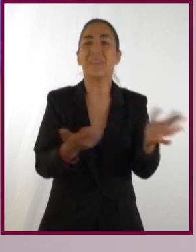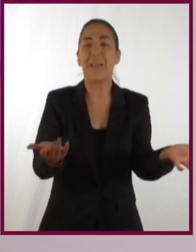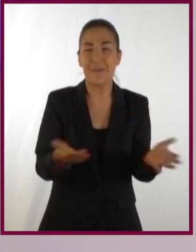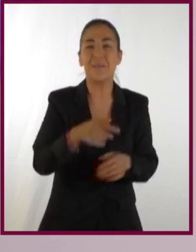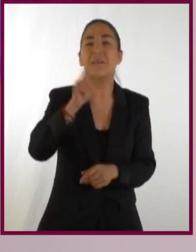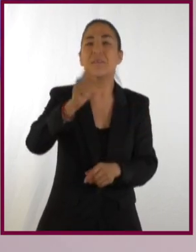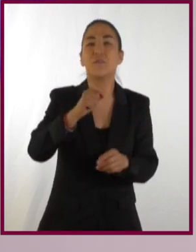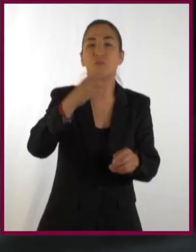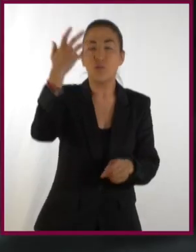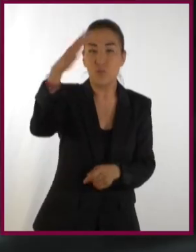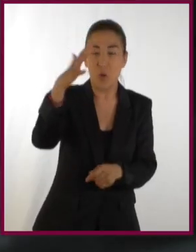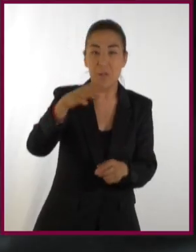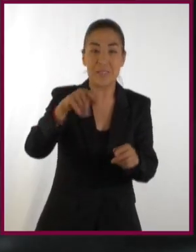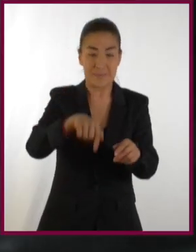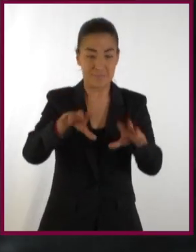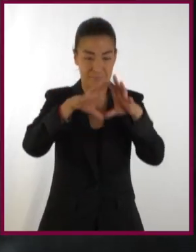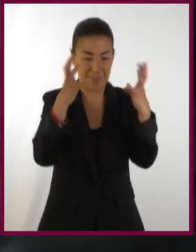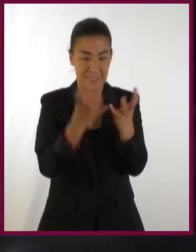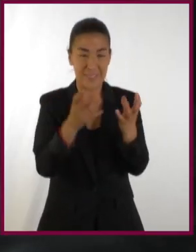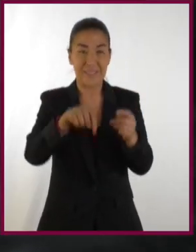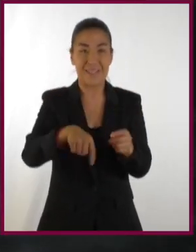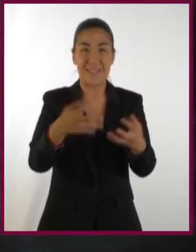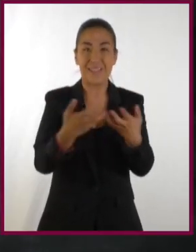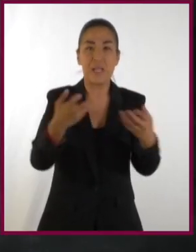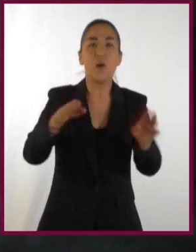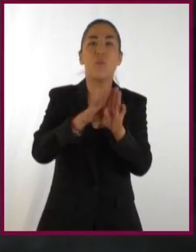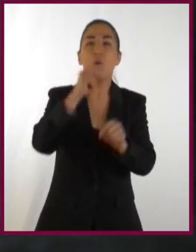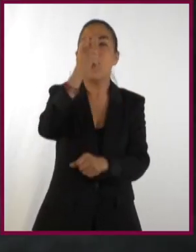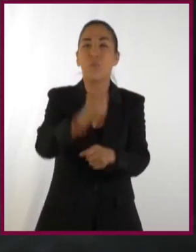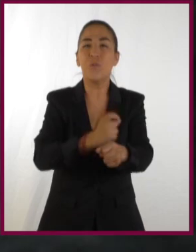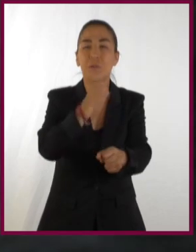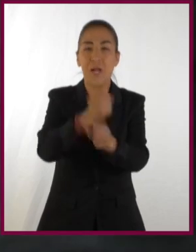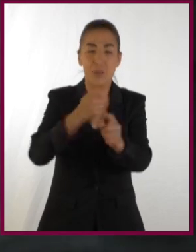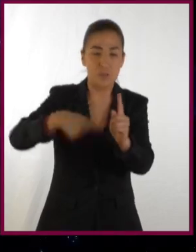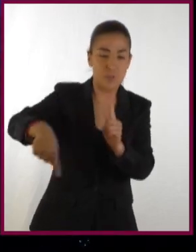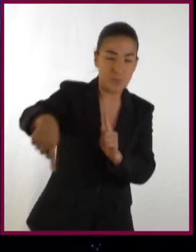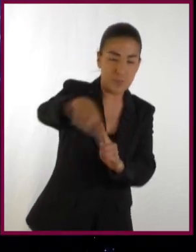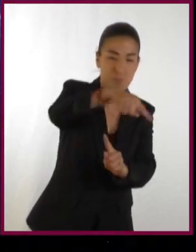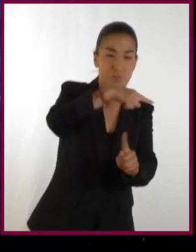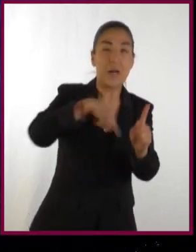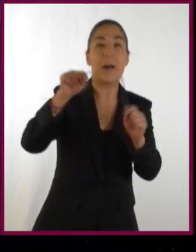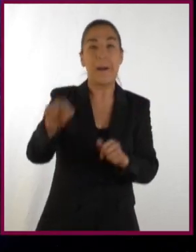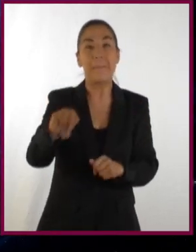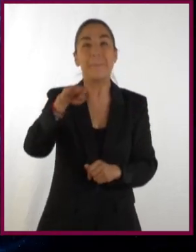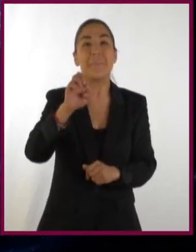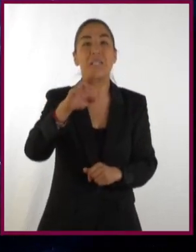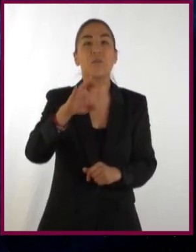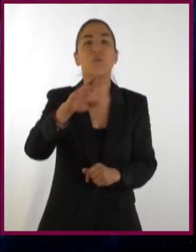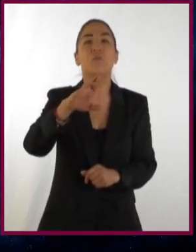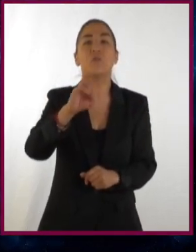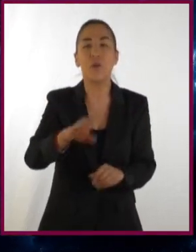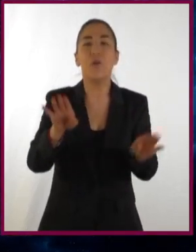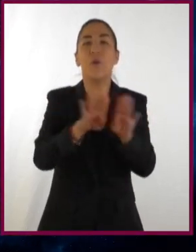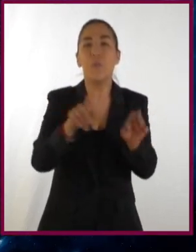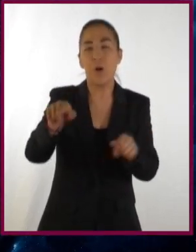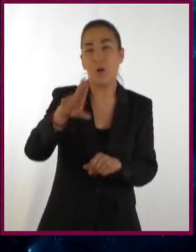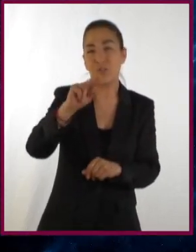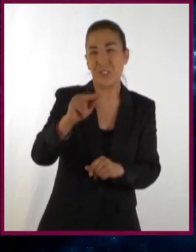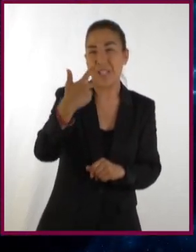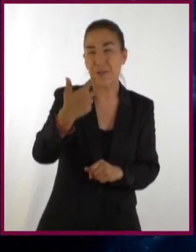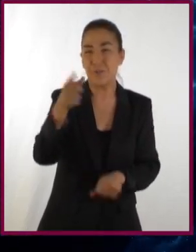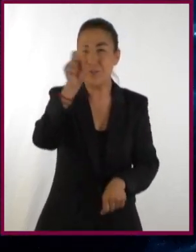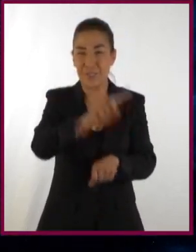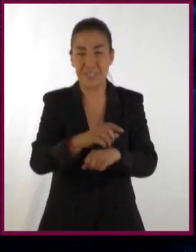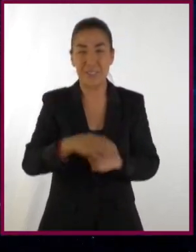corroborar muy fácilmente, pues sabemos que la Tierra da una vuelta al Sol en un año. Pero Mercurio tarda solo 88 días en